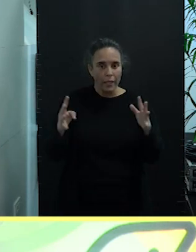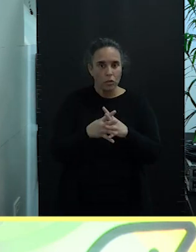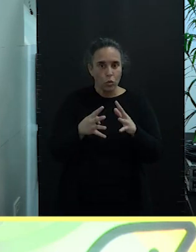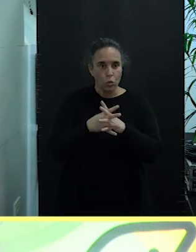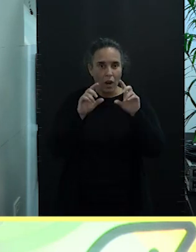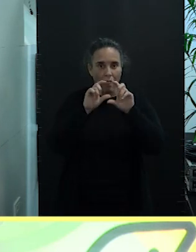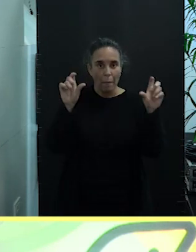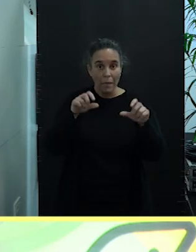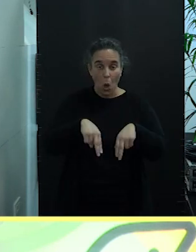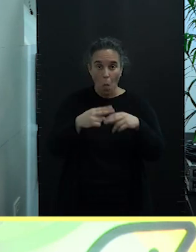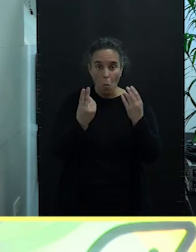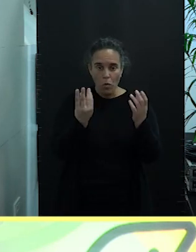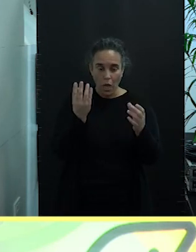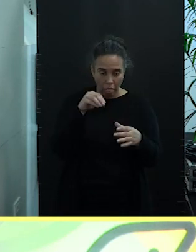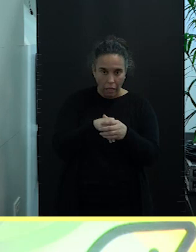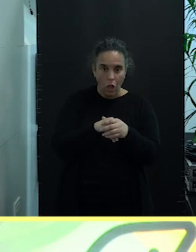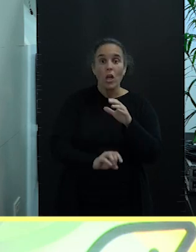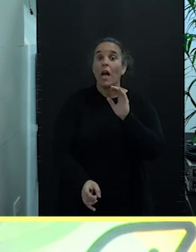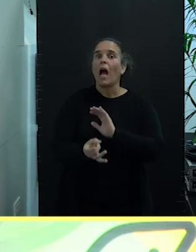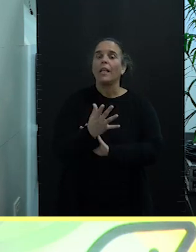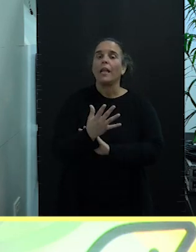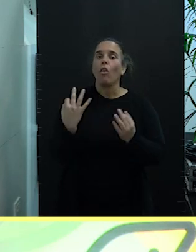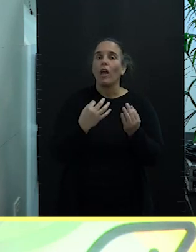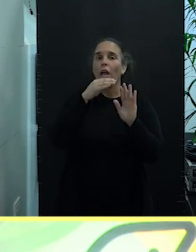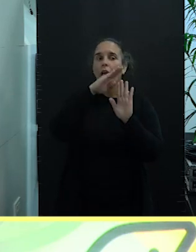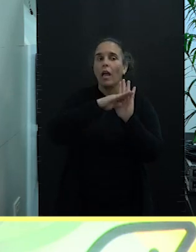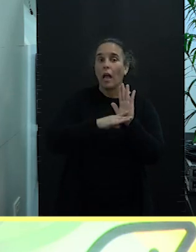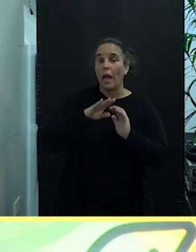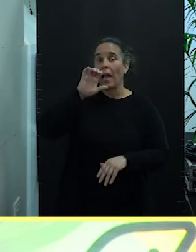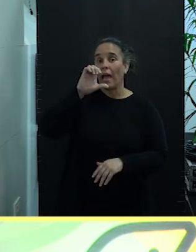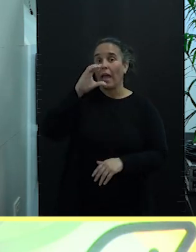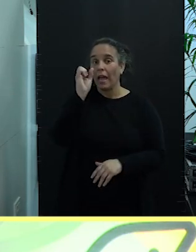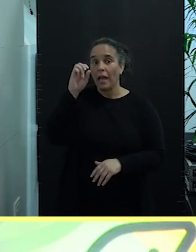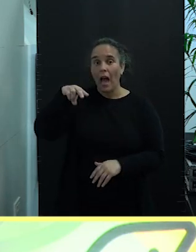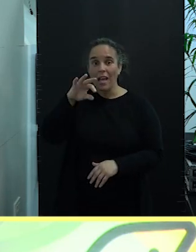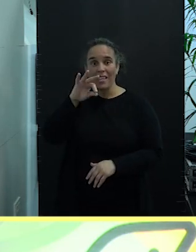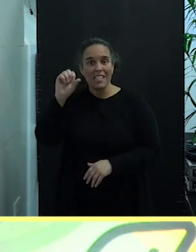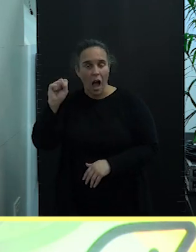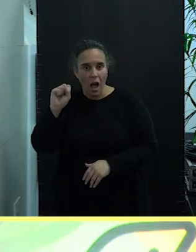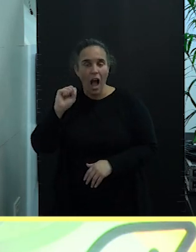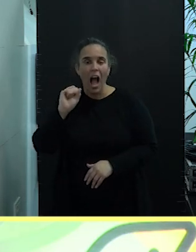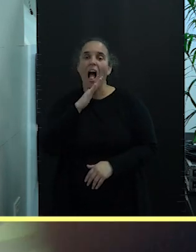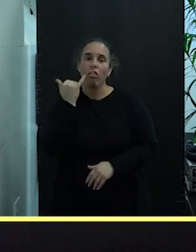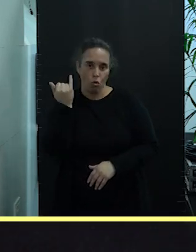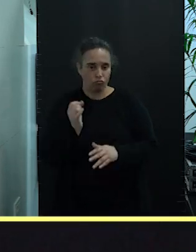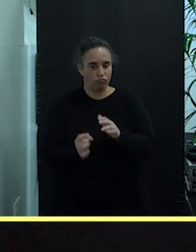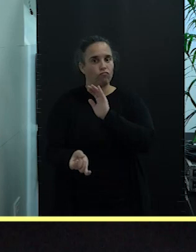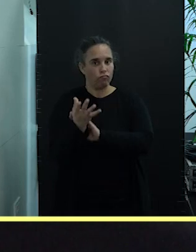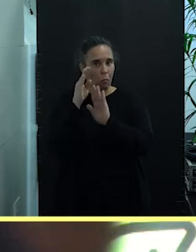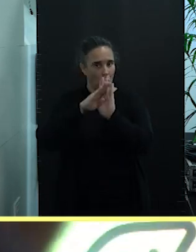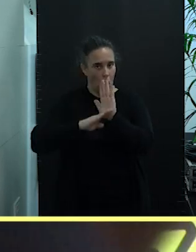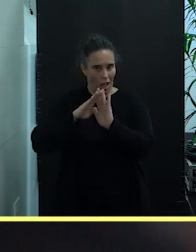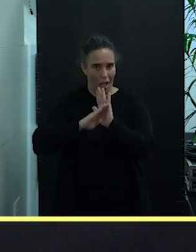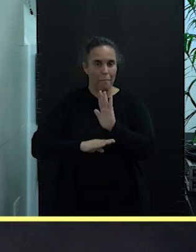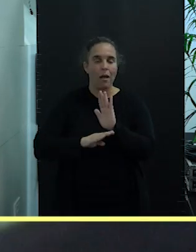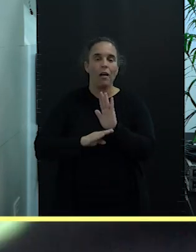pública, un programa que es ECANSA Azul. ECANSA Azul, lo contará de